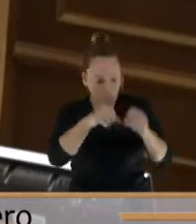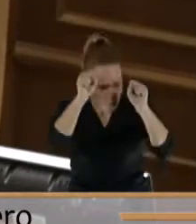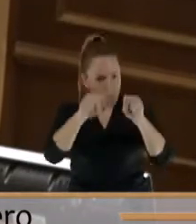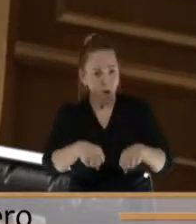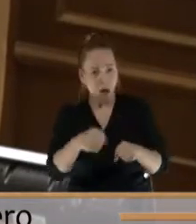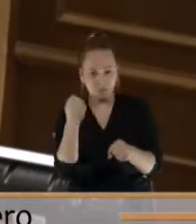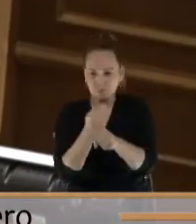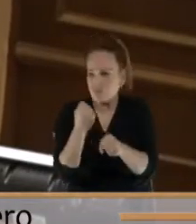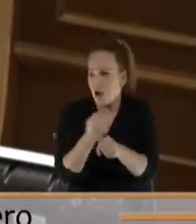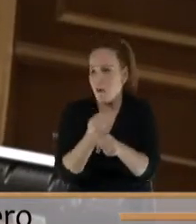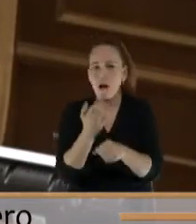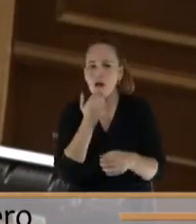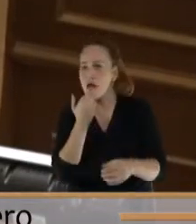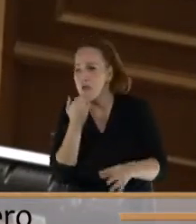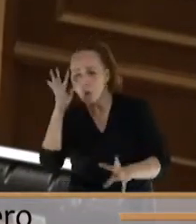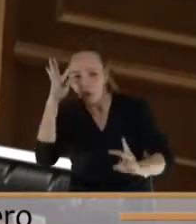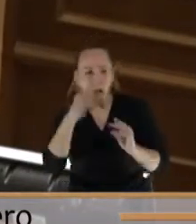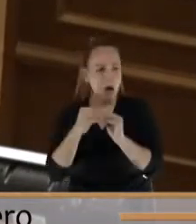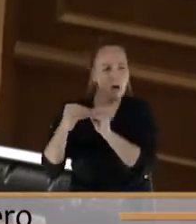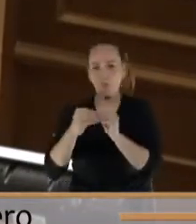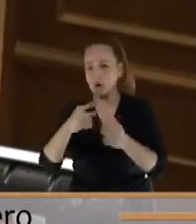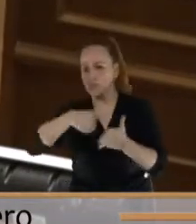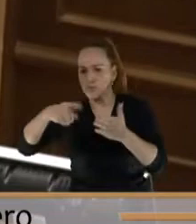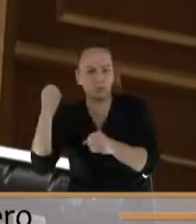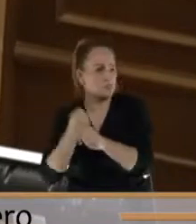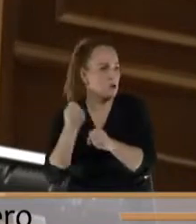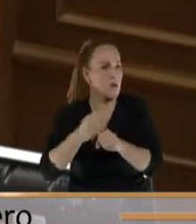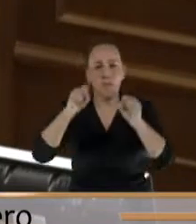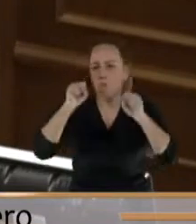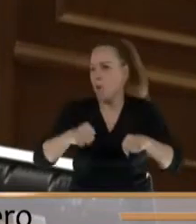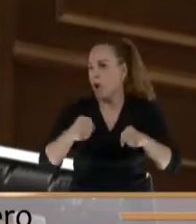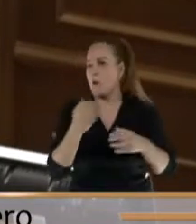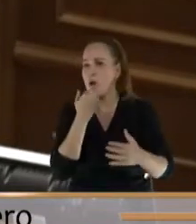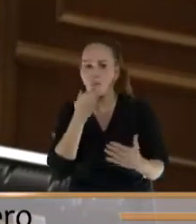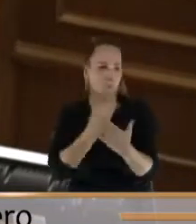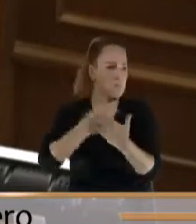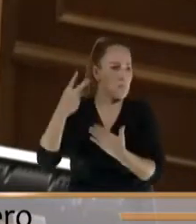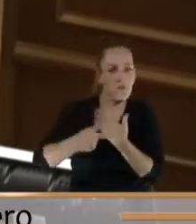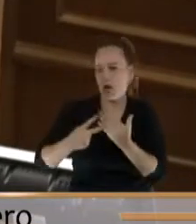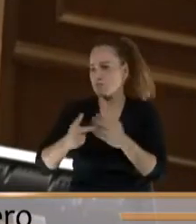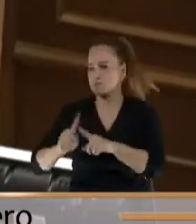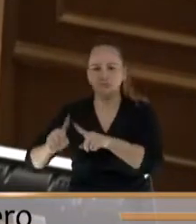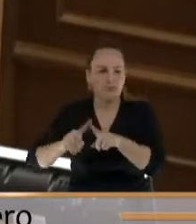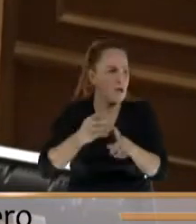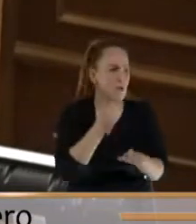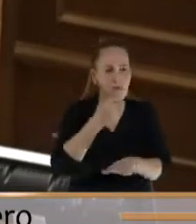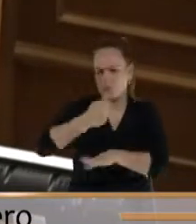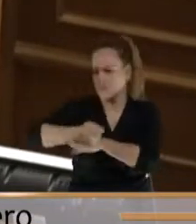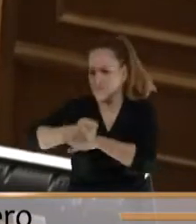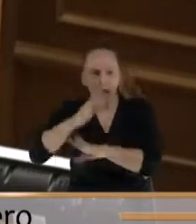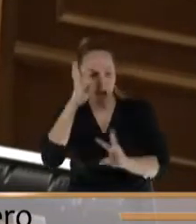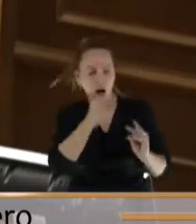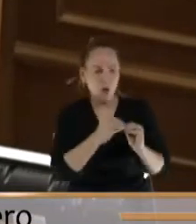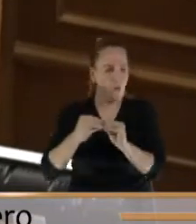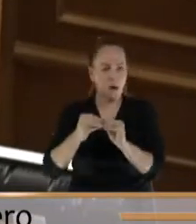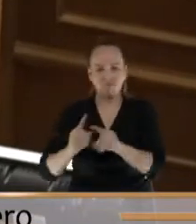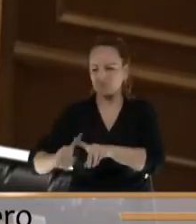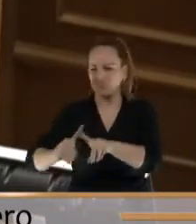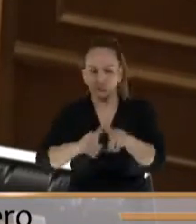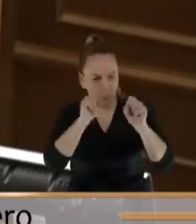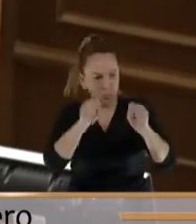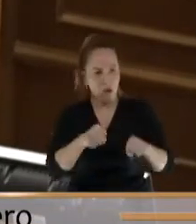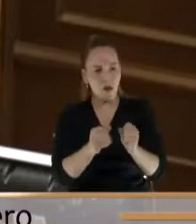pueden contratar con quien quieran pueden hacer lo que se les dé la gana ser juez y parte en los acuerdos porque